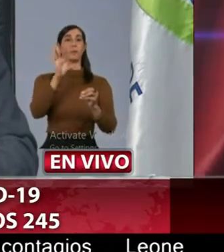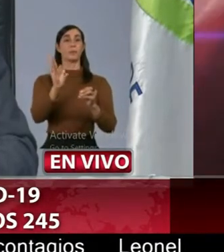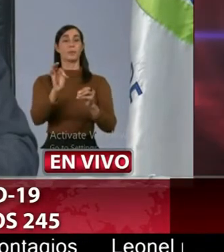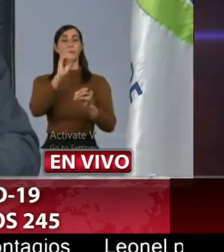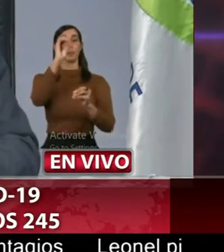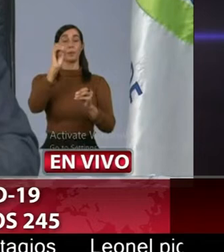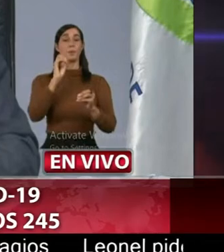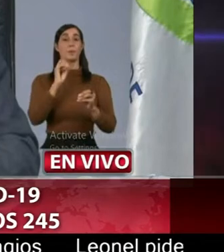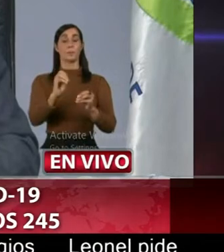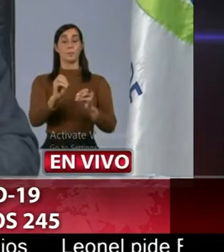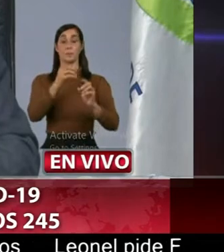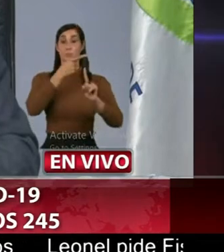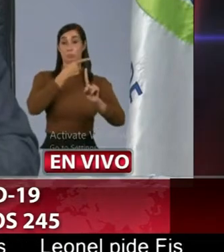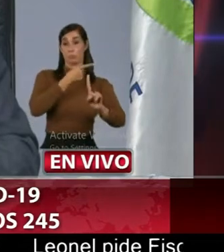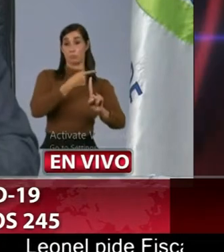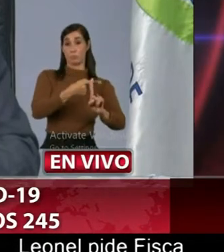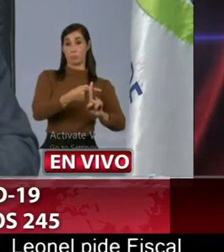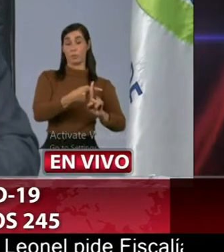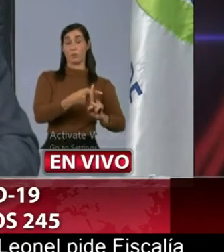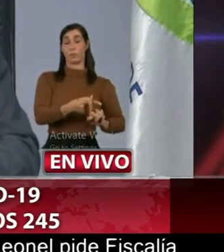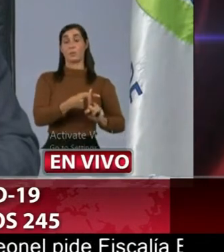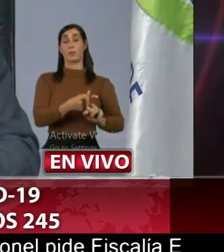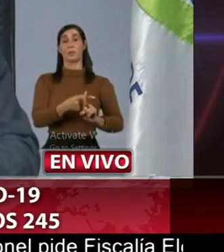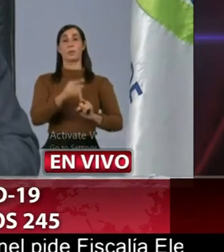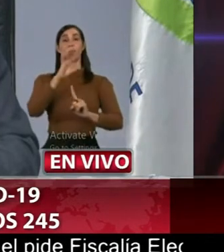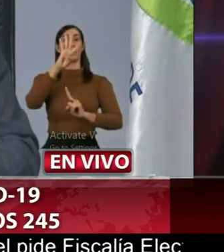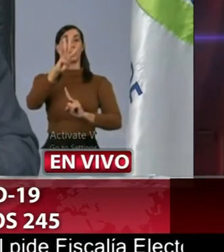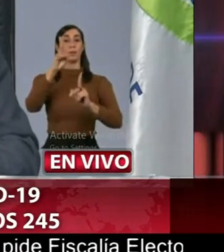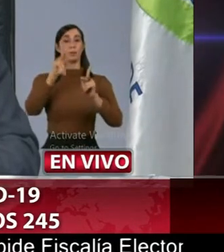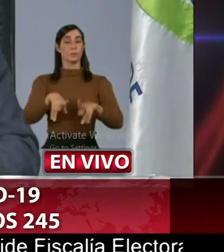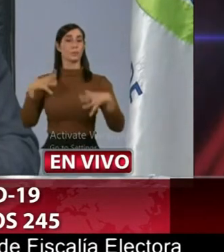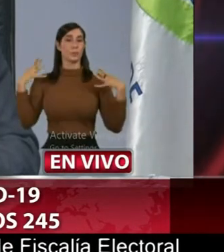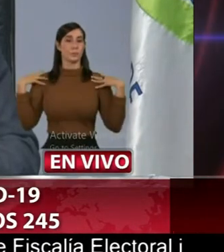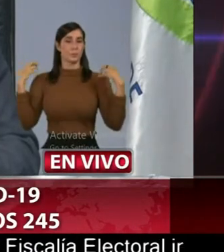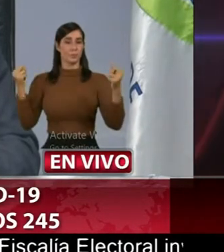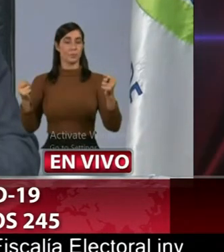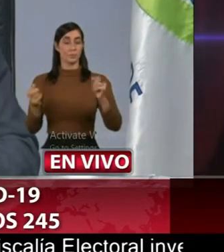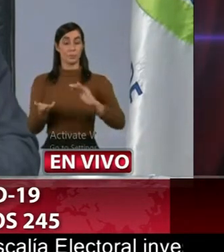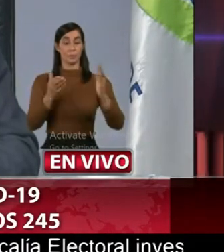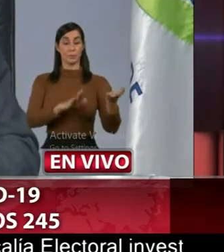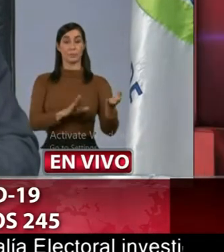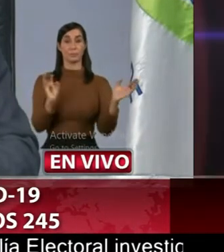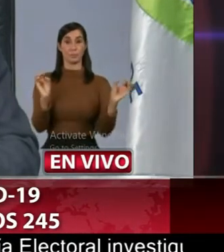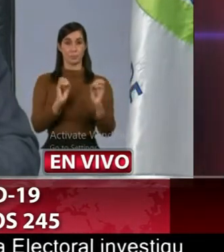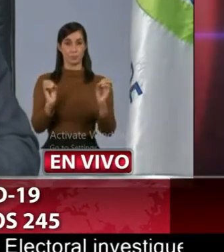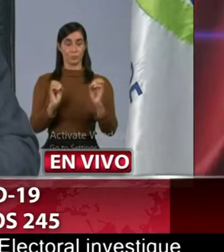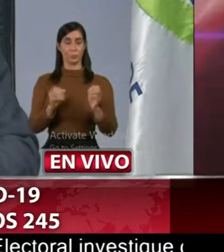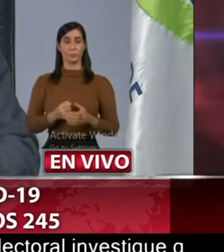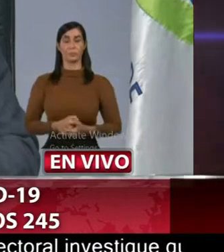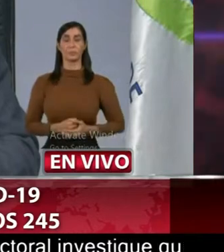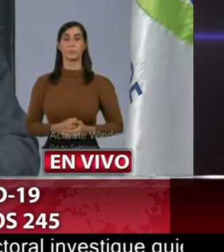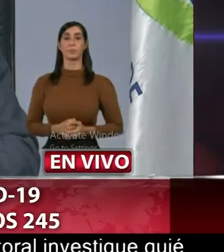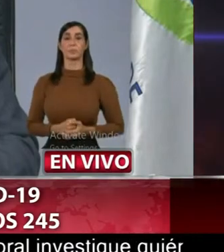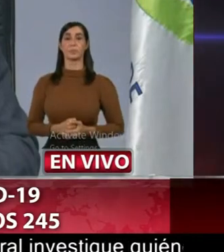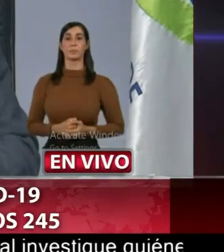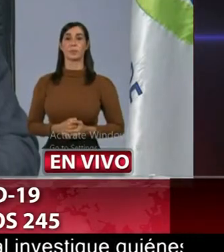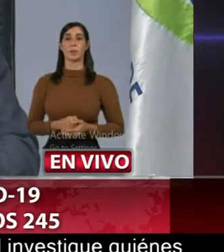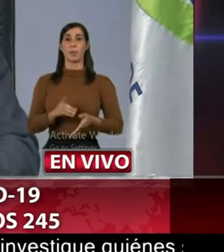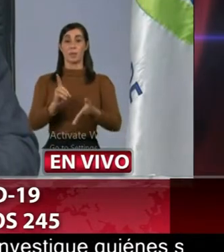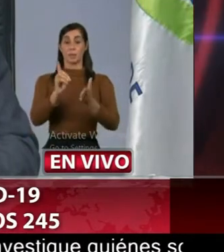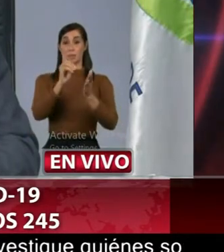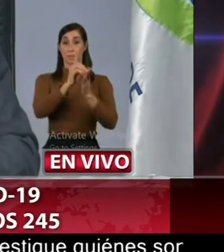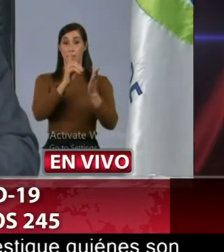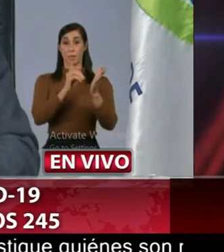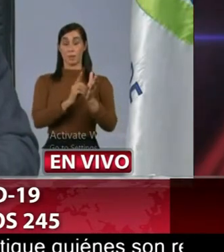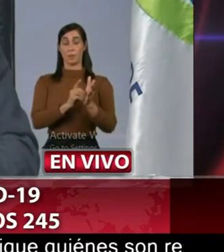% la positividad cuatro recuperados cero fallecimiento Dajabón